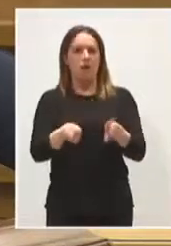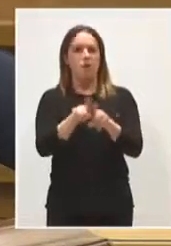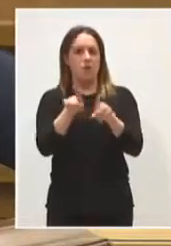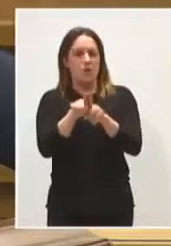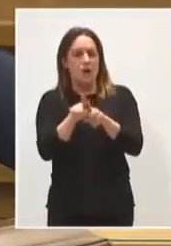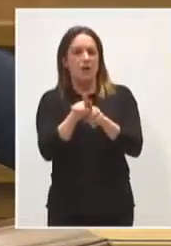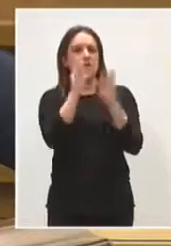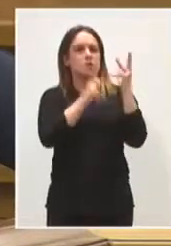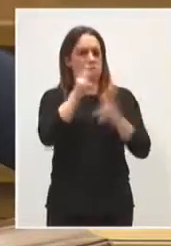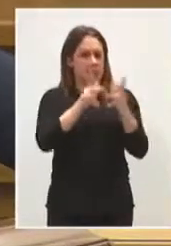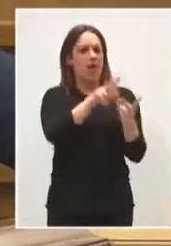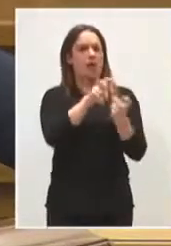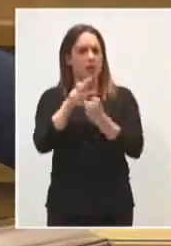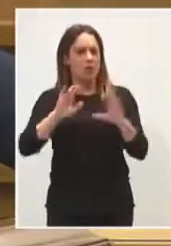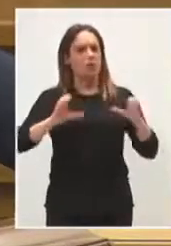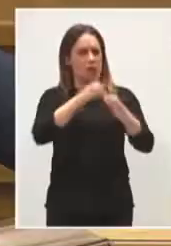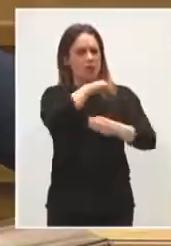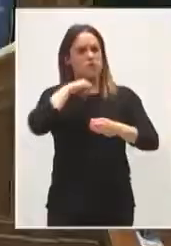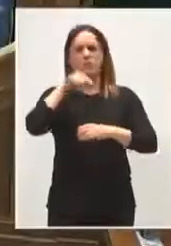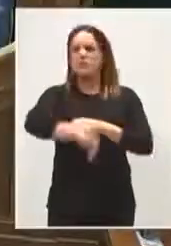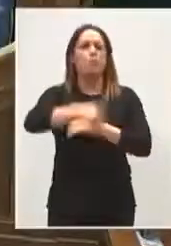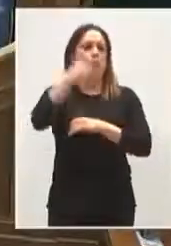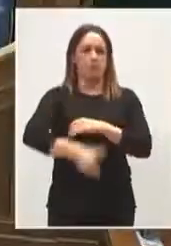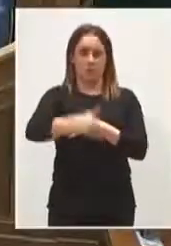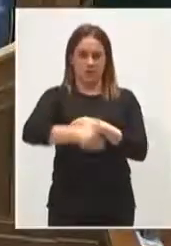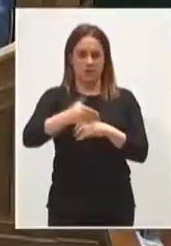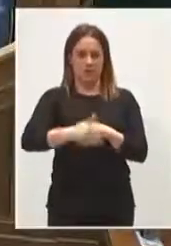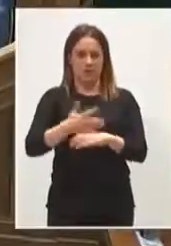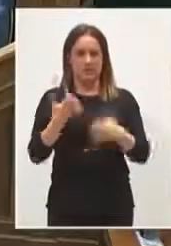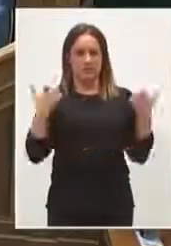de las Comunidades Autónomas. Esto es importantísimo, importantísimo.